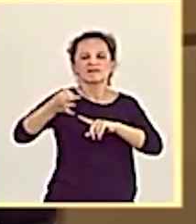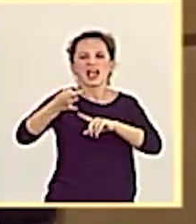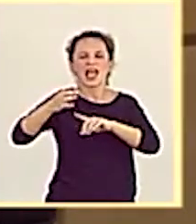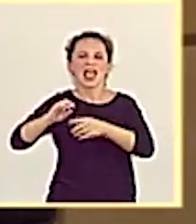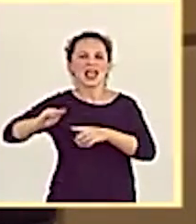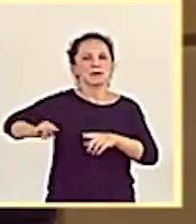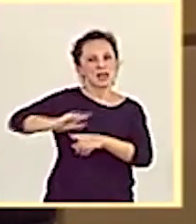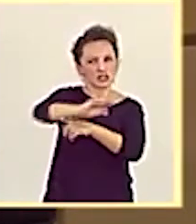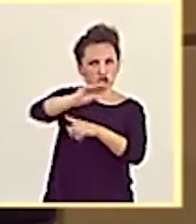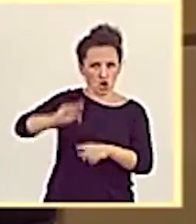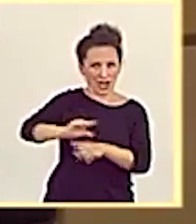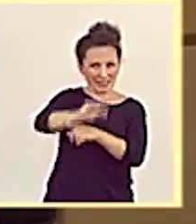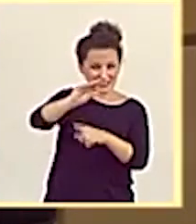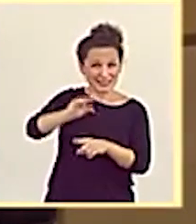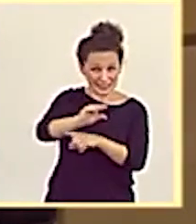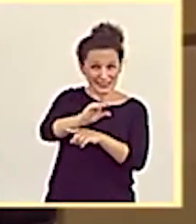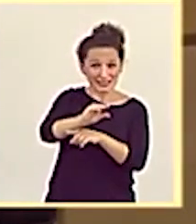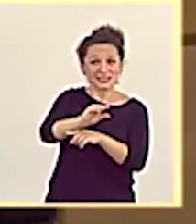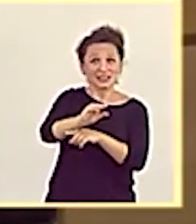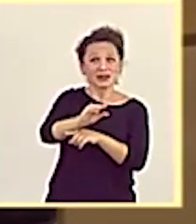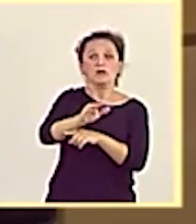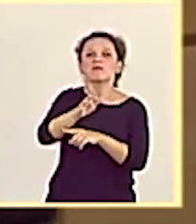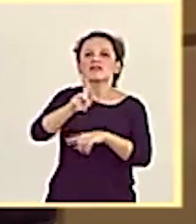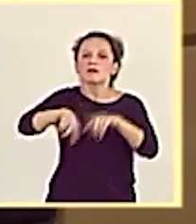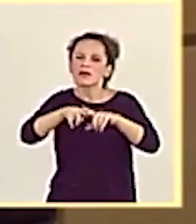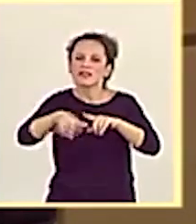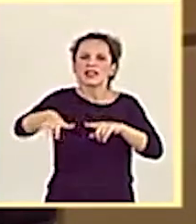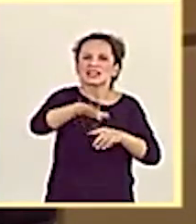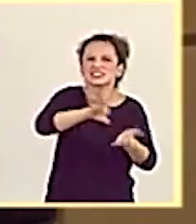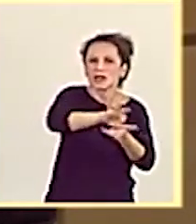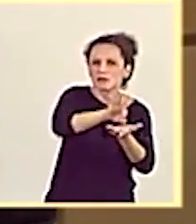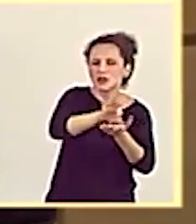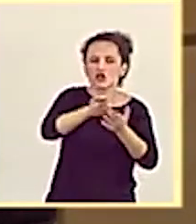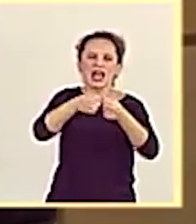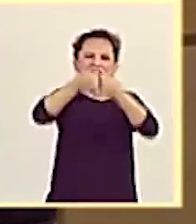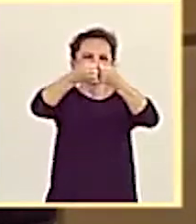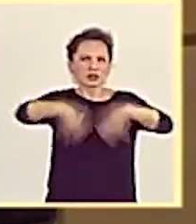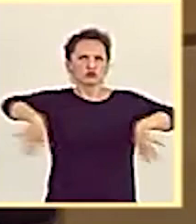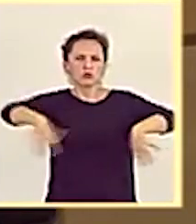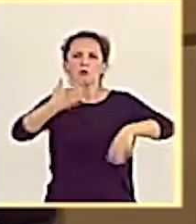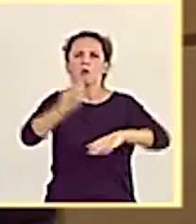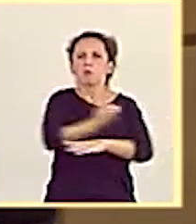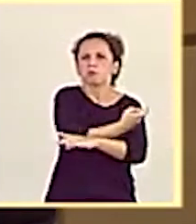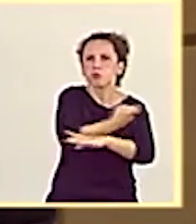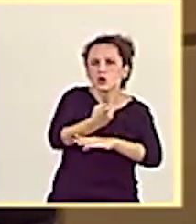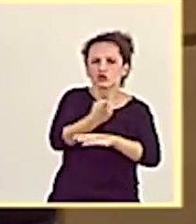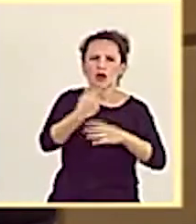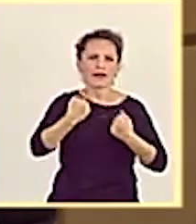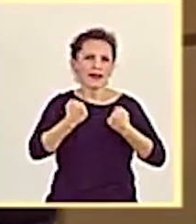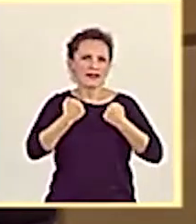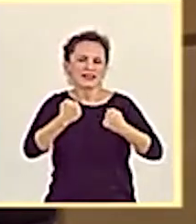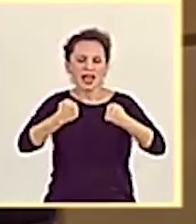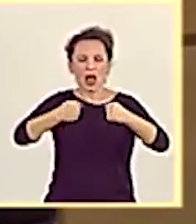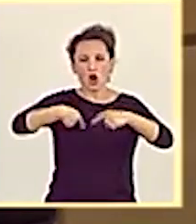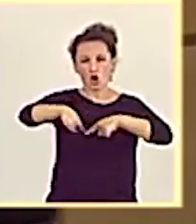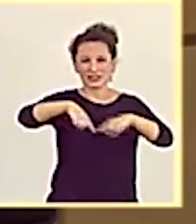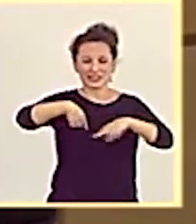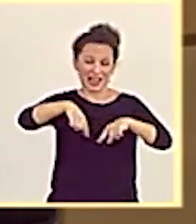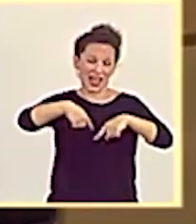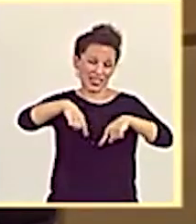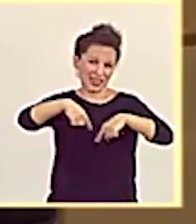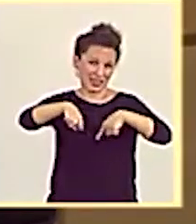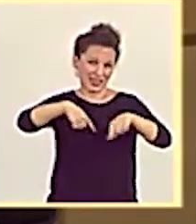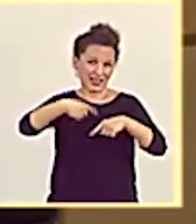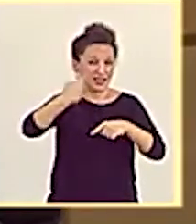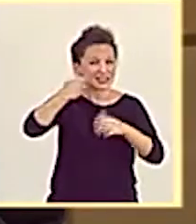necesidad de instalarse donde se disponen de servicios y de infraestructuras como puertos, energía, logística de transporte y personal